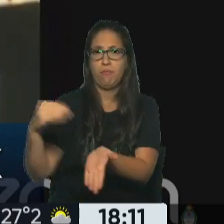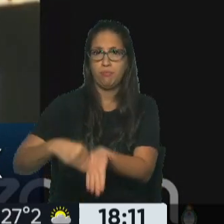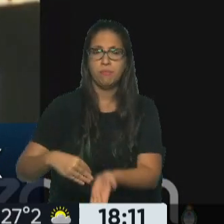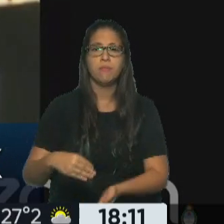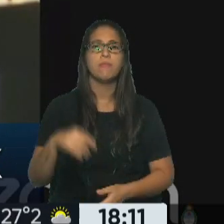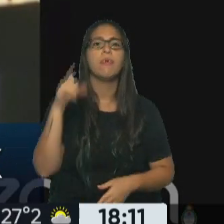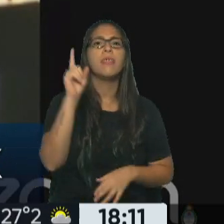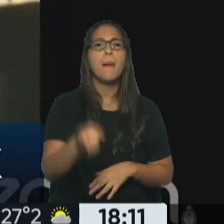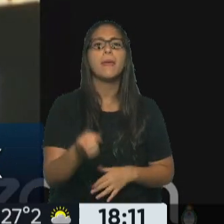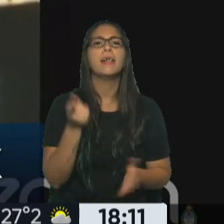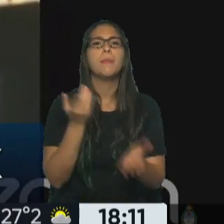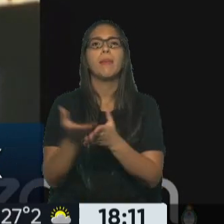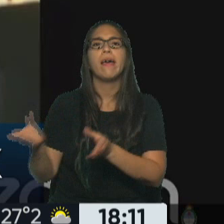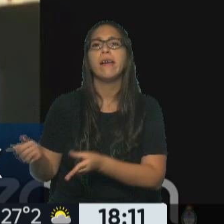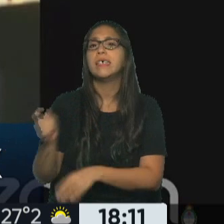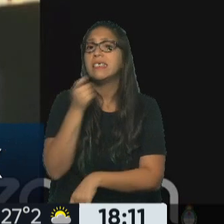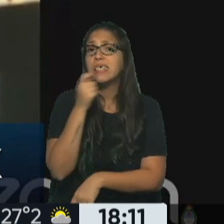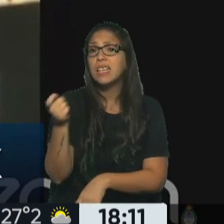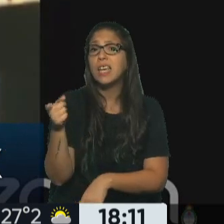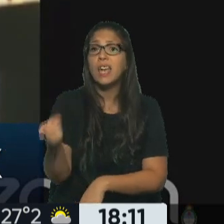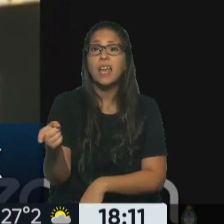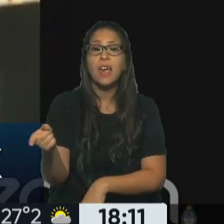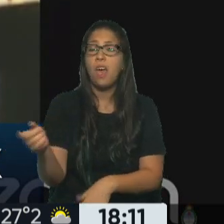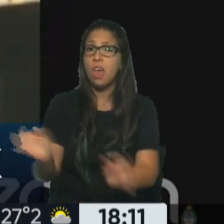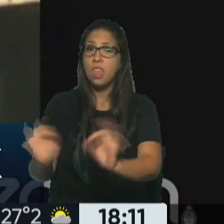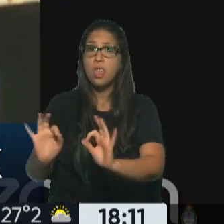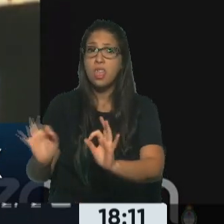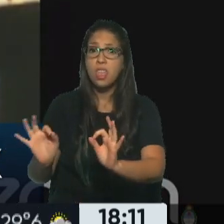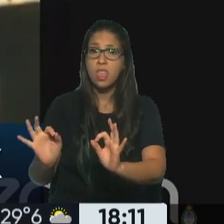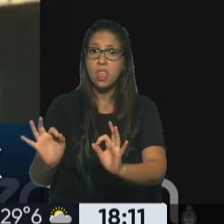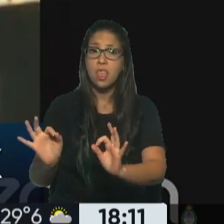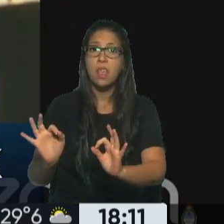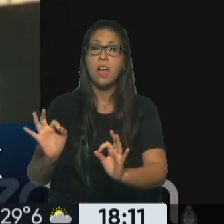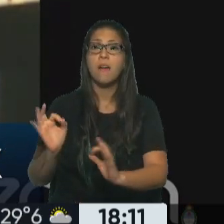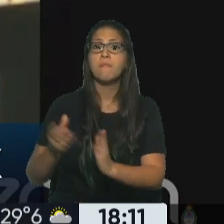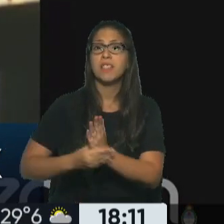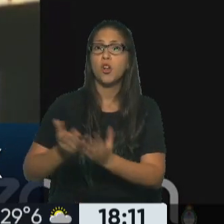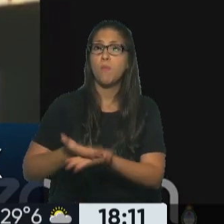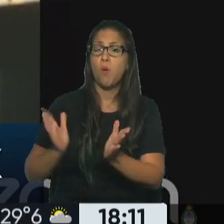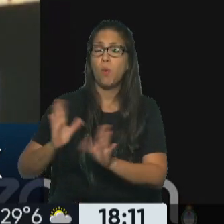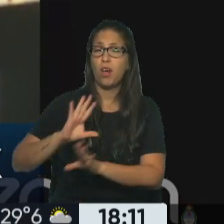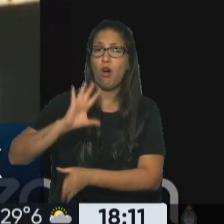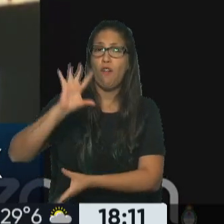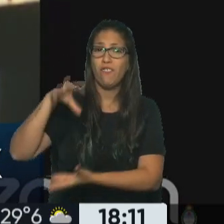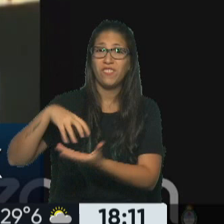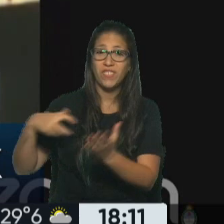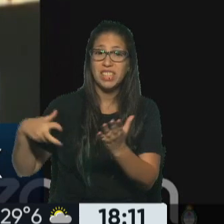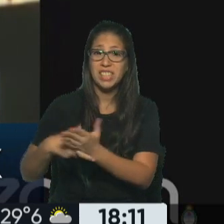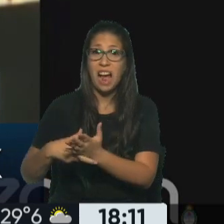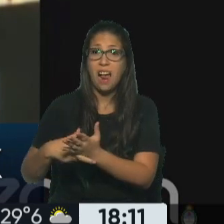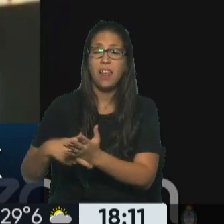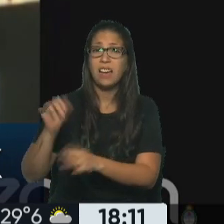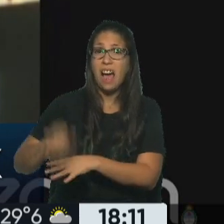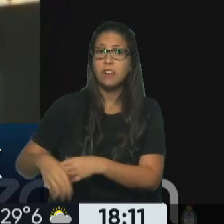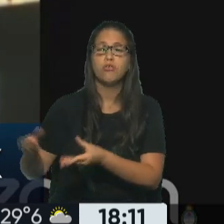hacia la Corte en caso de que no se haga lugar a los agravios del Ministerio Público Fiscal o se haga lugar a los agravios